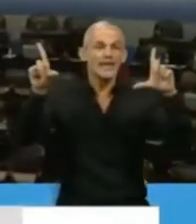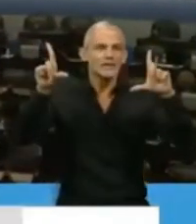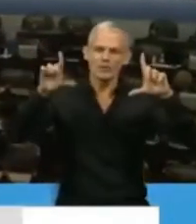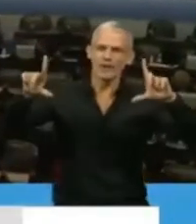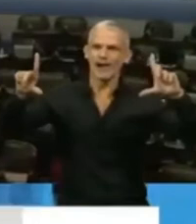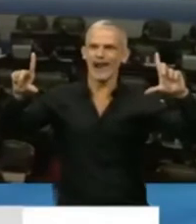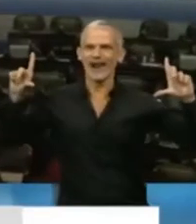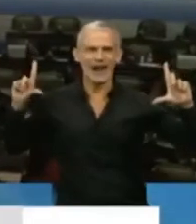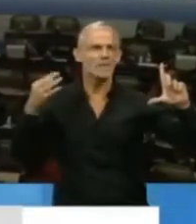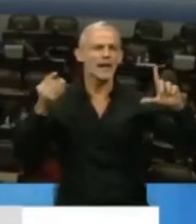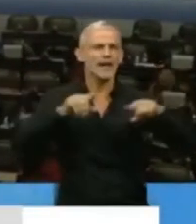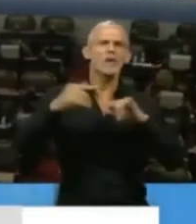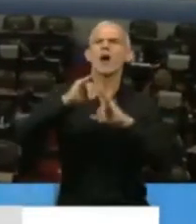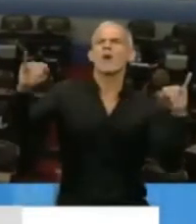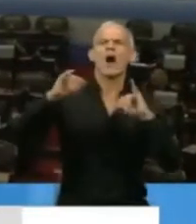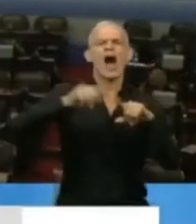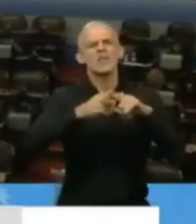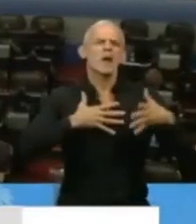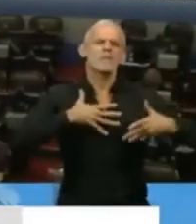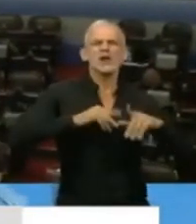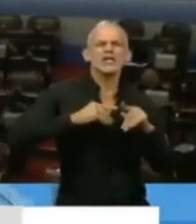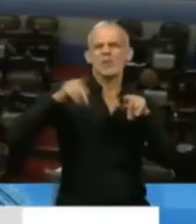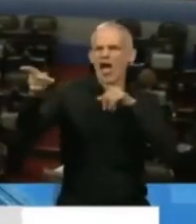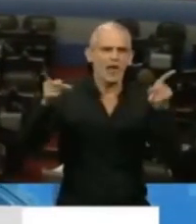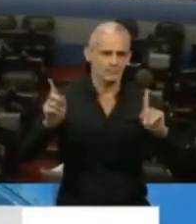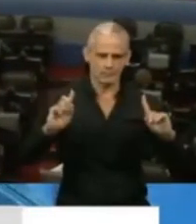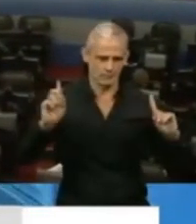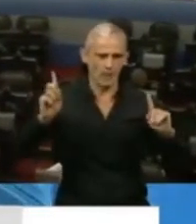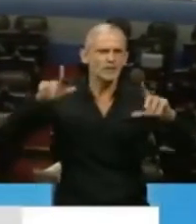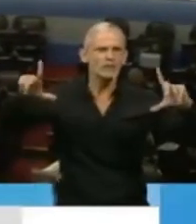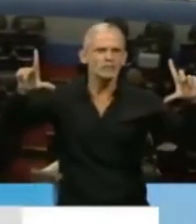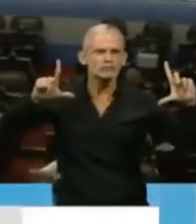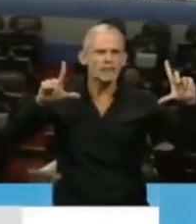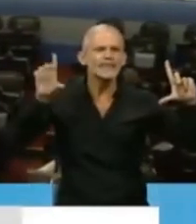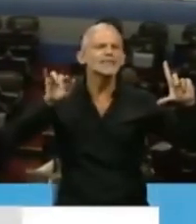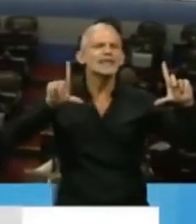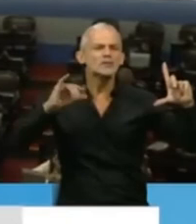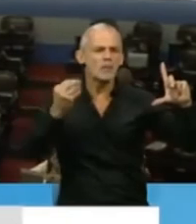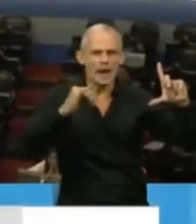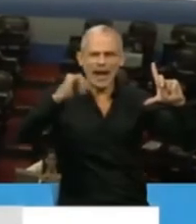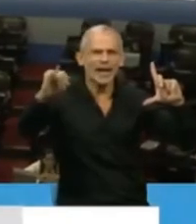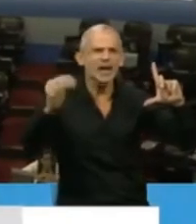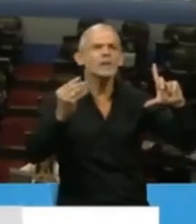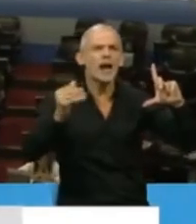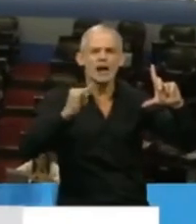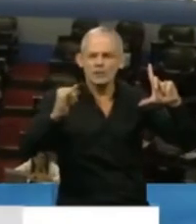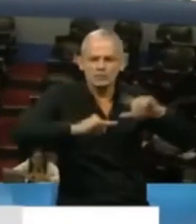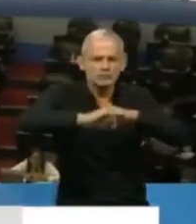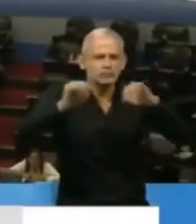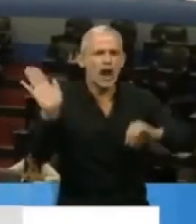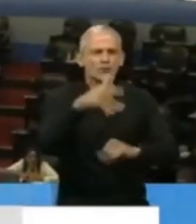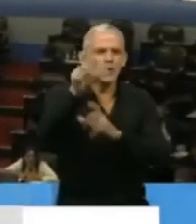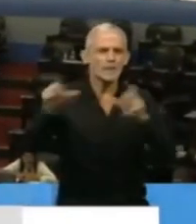para hacer propaganda partidaria, sino que usemos las cámaras de televisión para transmitirle a todos los